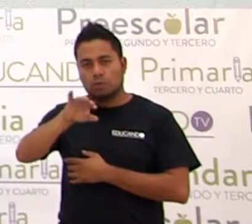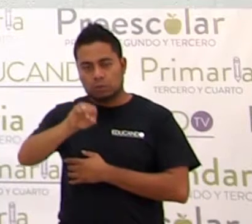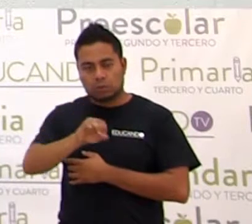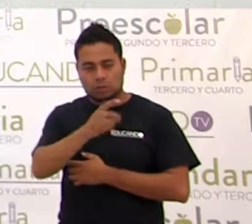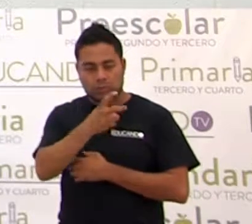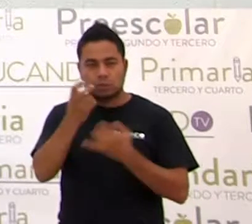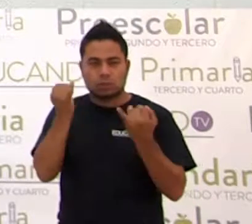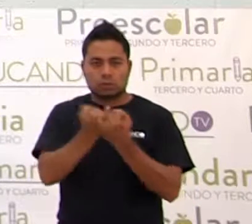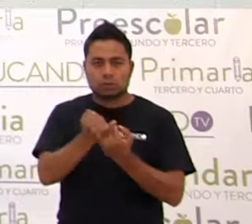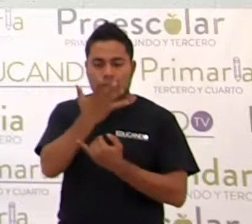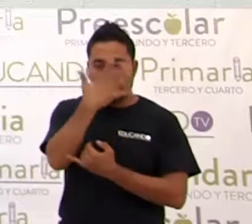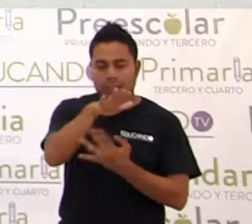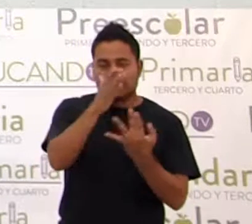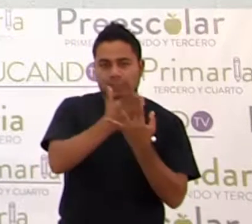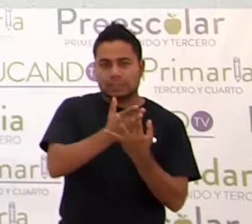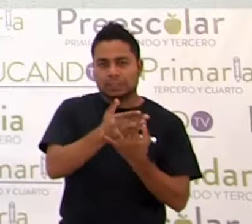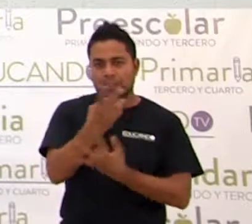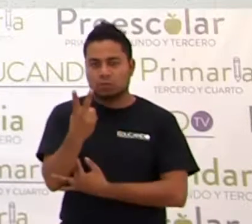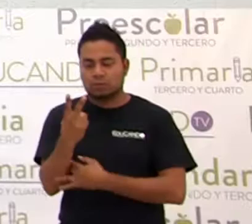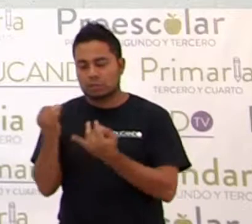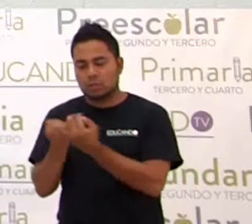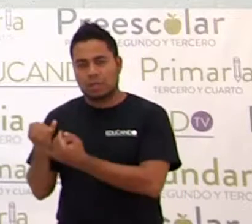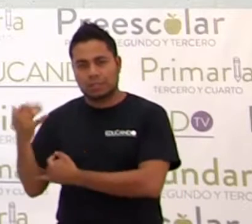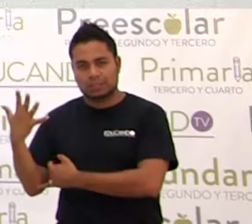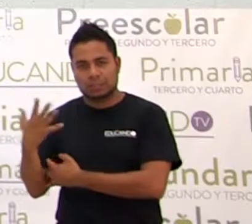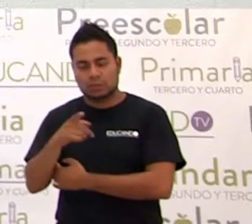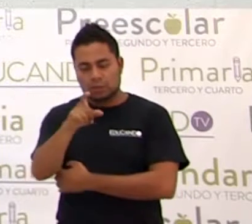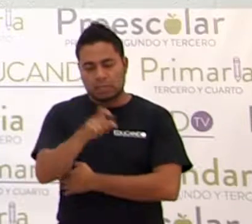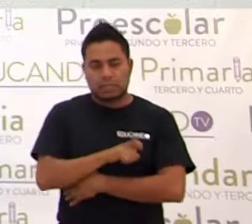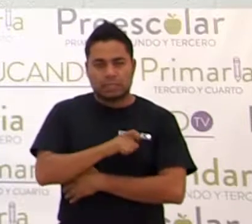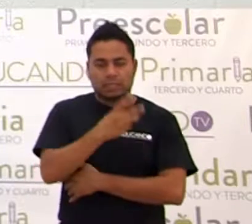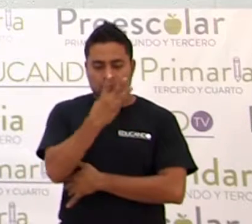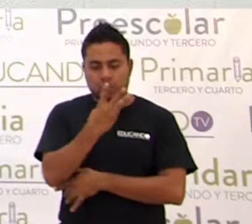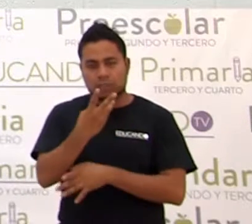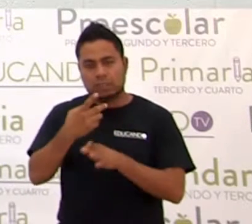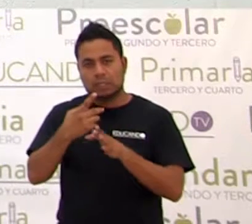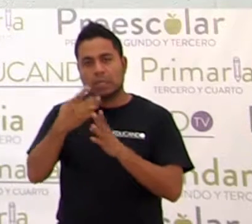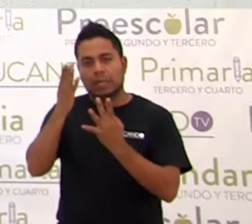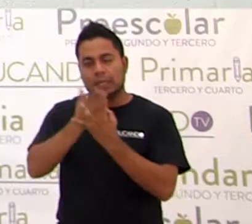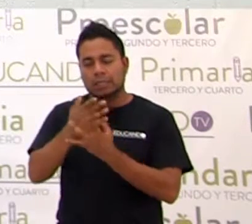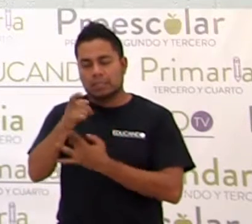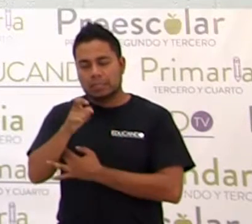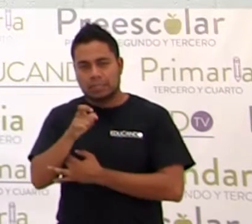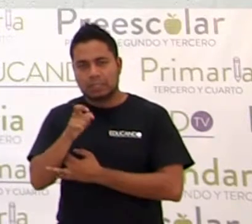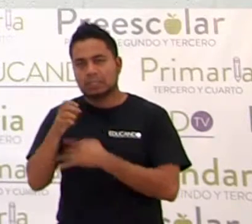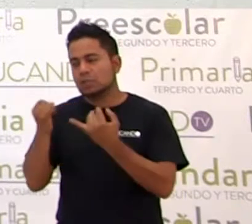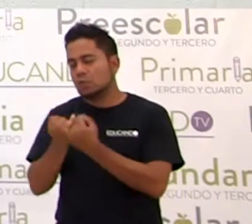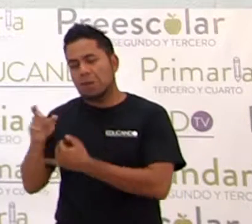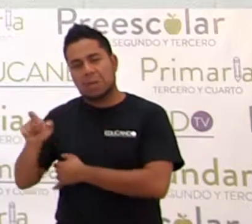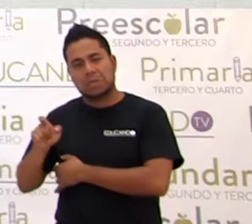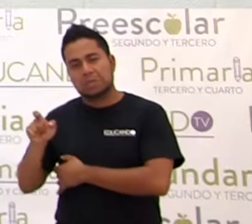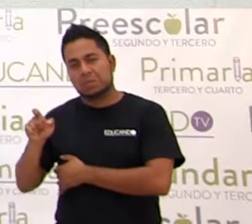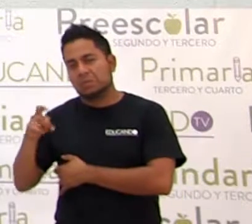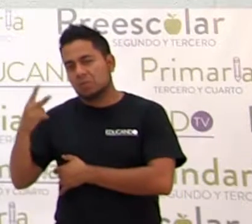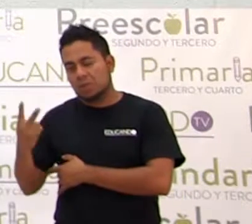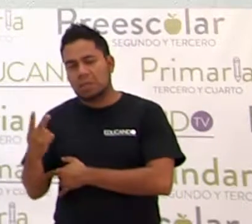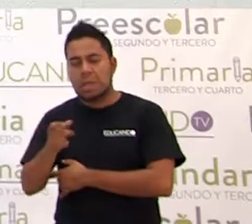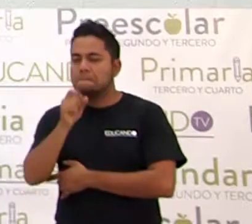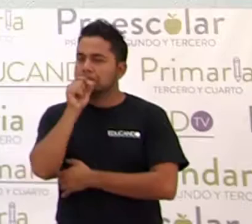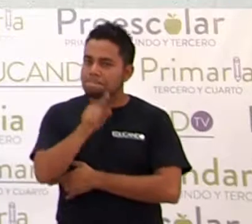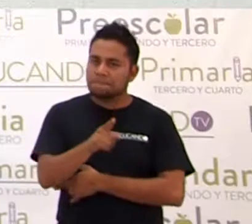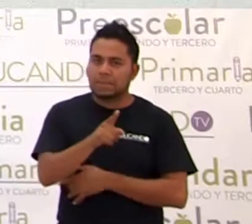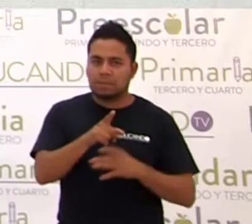10 entre 2, 5. x cúbica entre x, x cuadrada. Y lo mismo, se